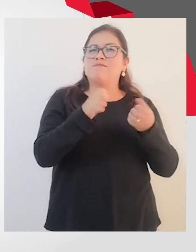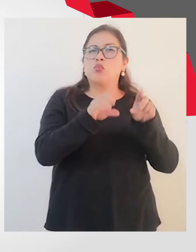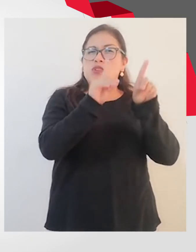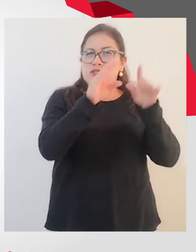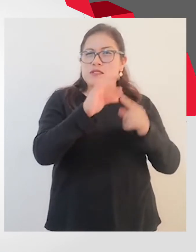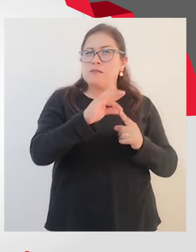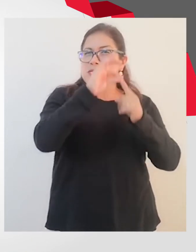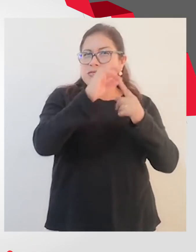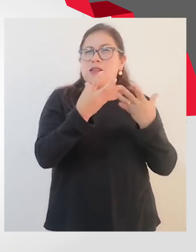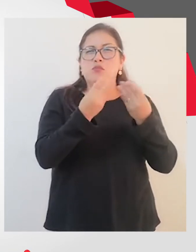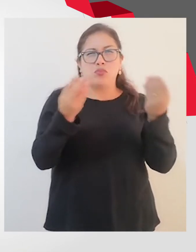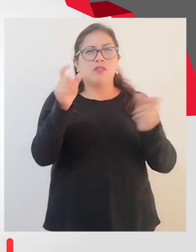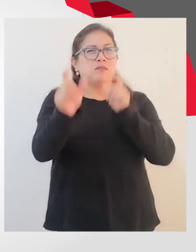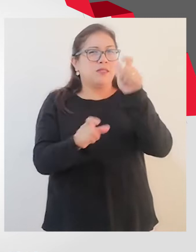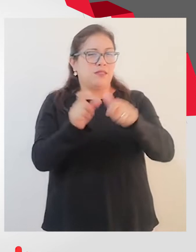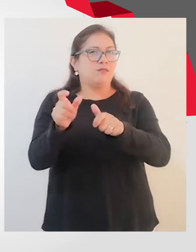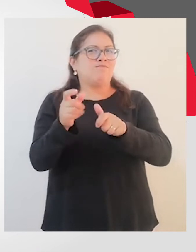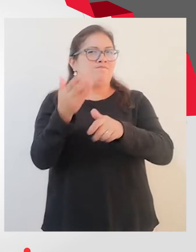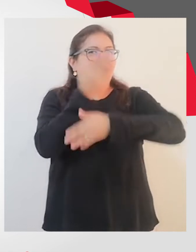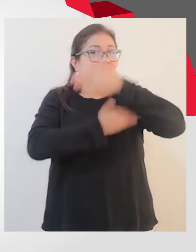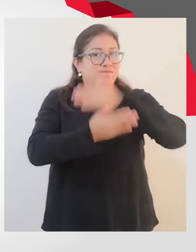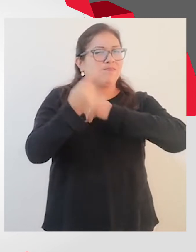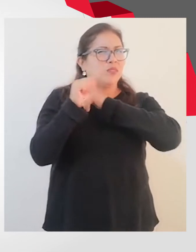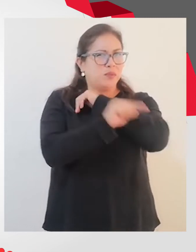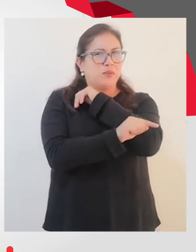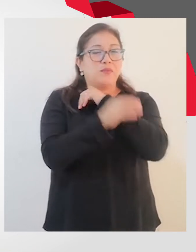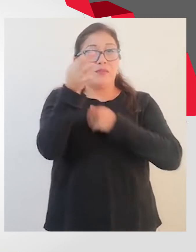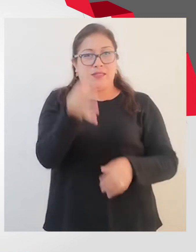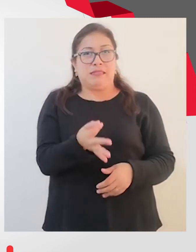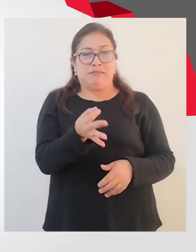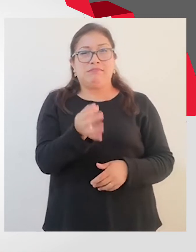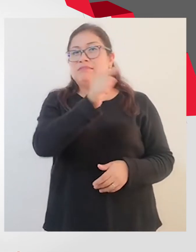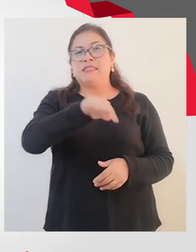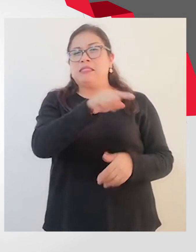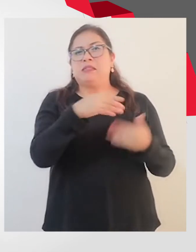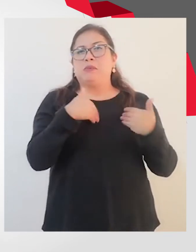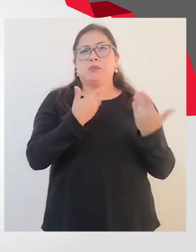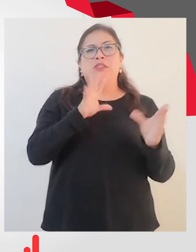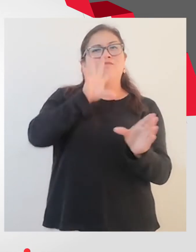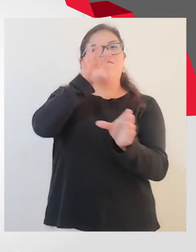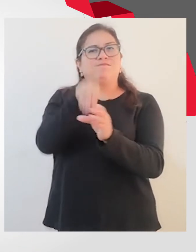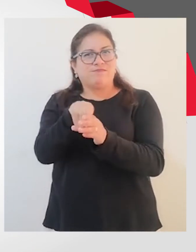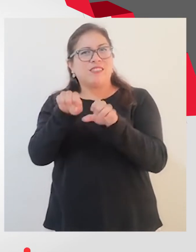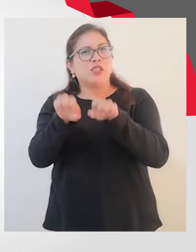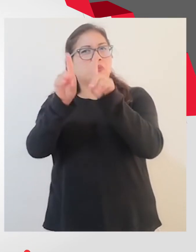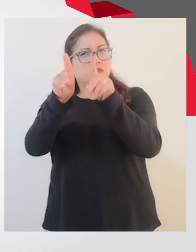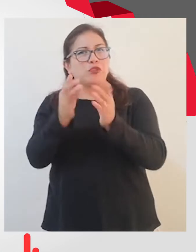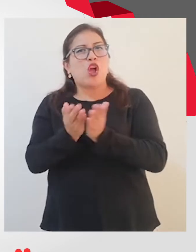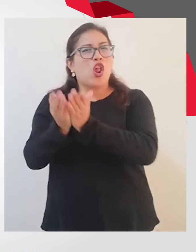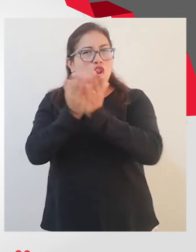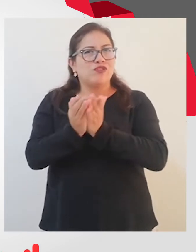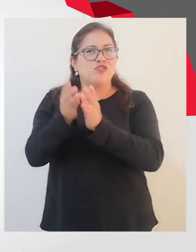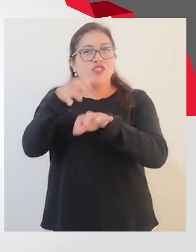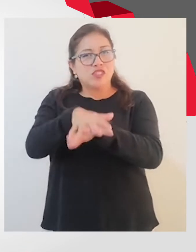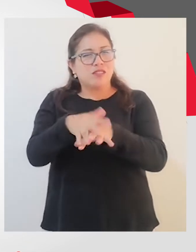Hay muchísima persona con discapacidad severa que no puede ser incluida dentro de la educación